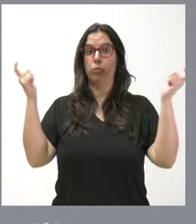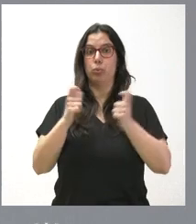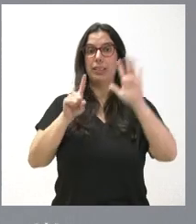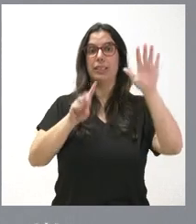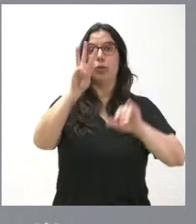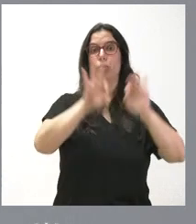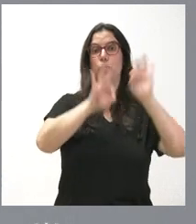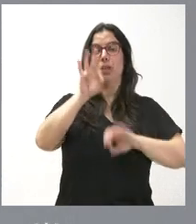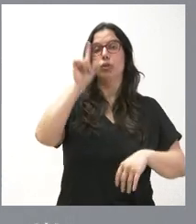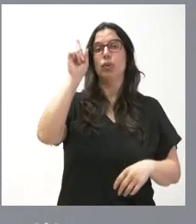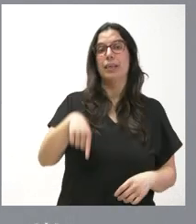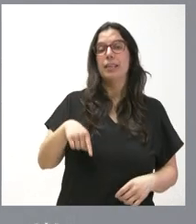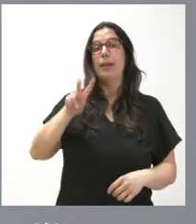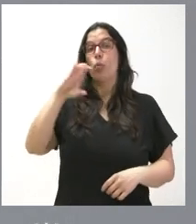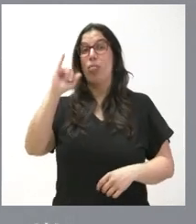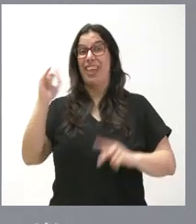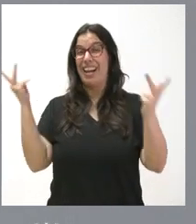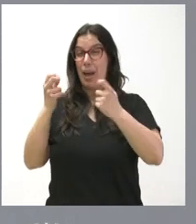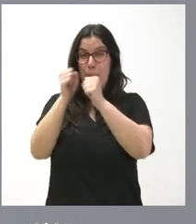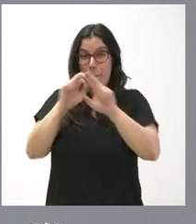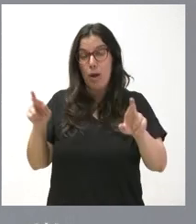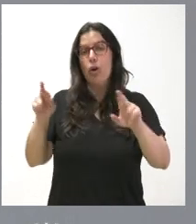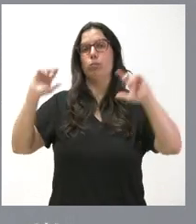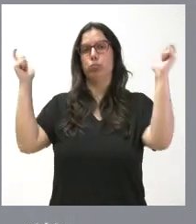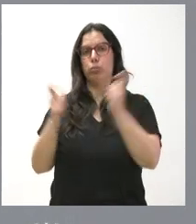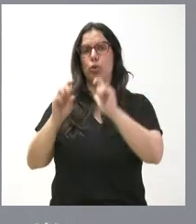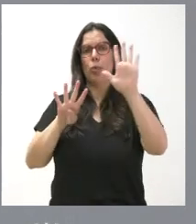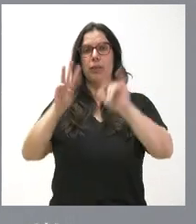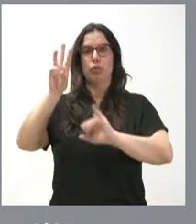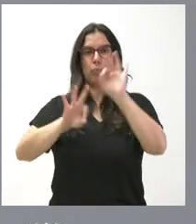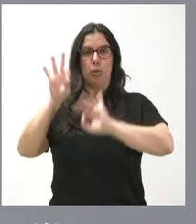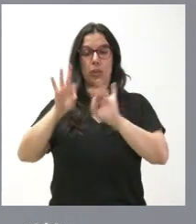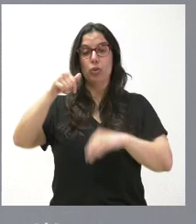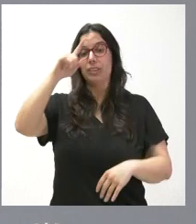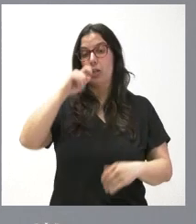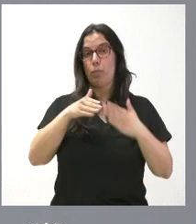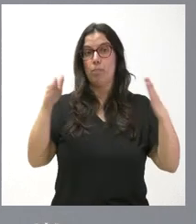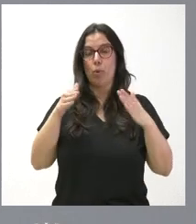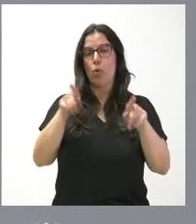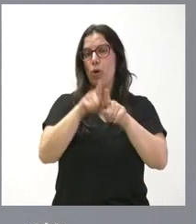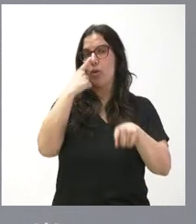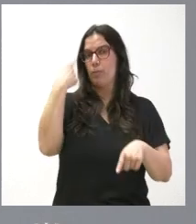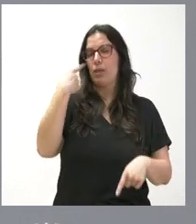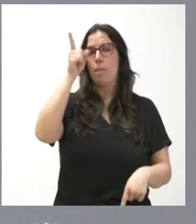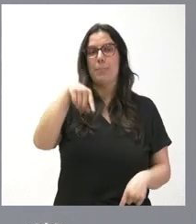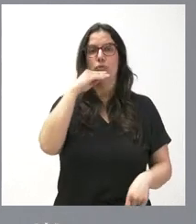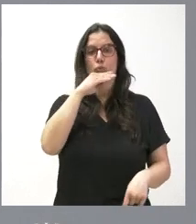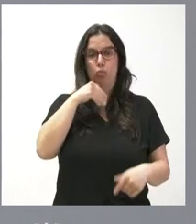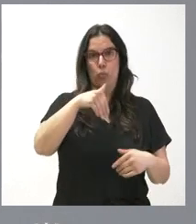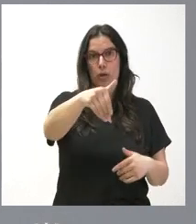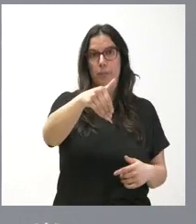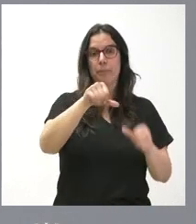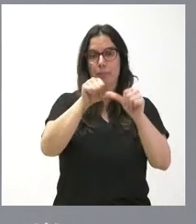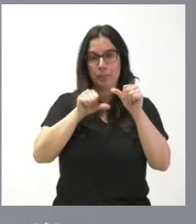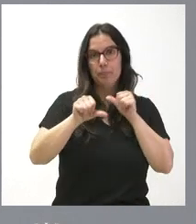% los ingresos en la UCI. La campaña de inmunización de este año comenzará al igual que el año pasado, el mes de octubre, y se